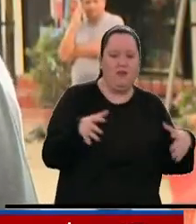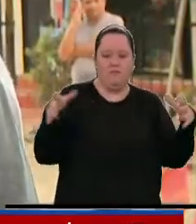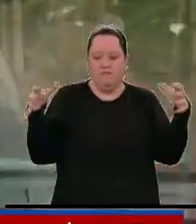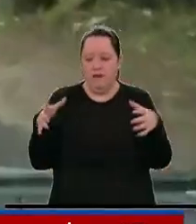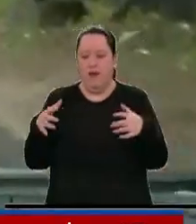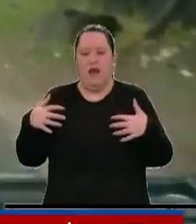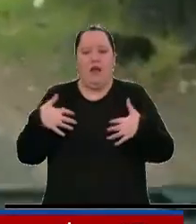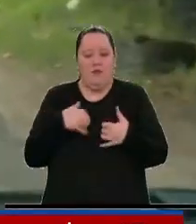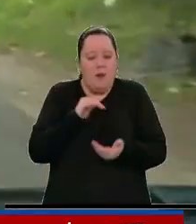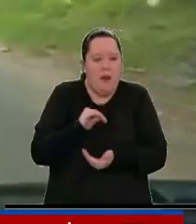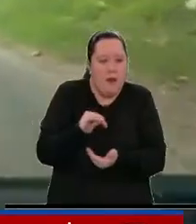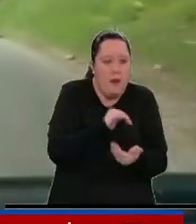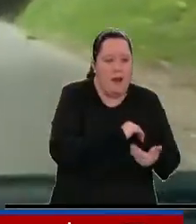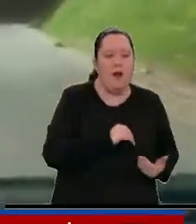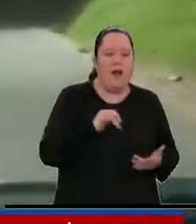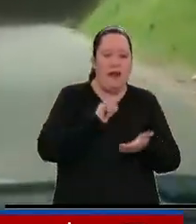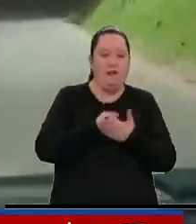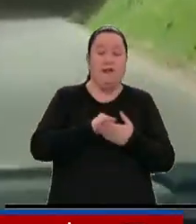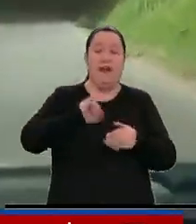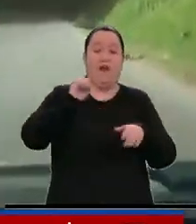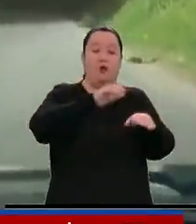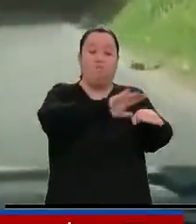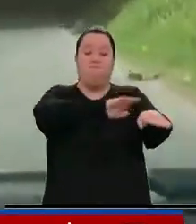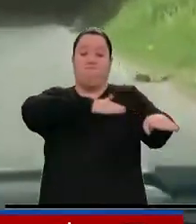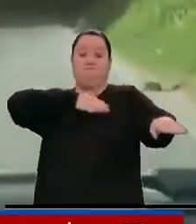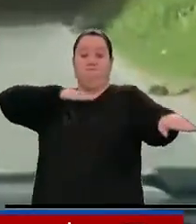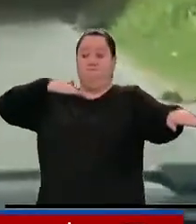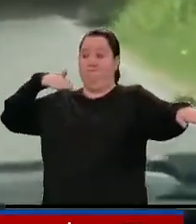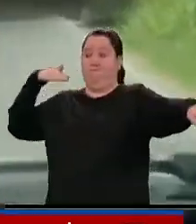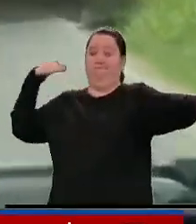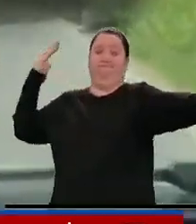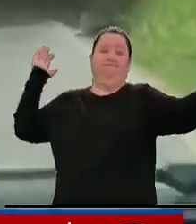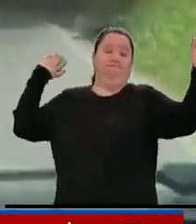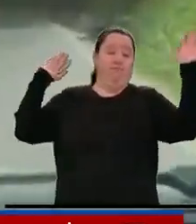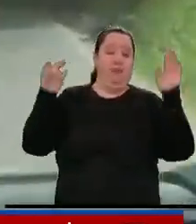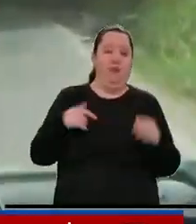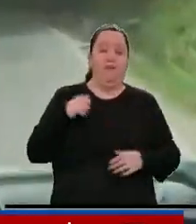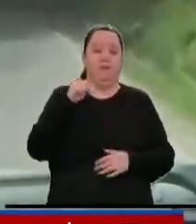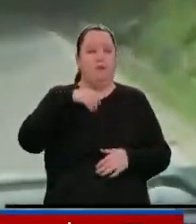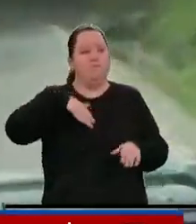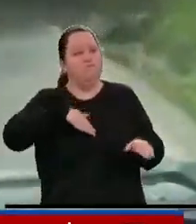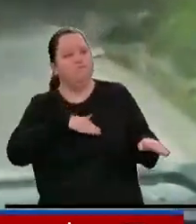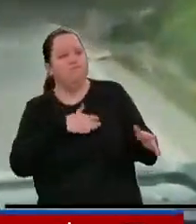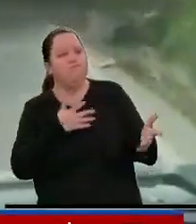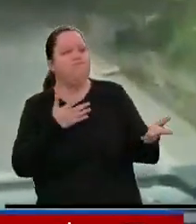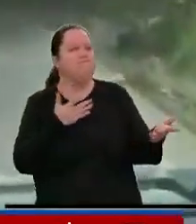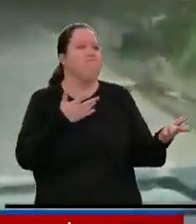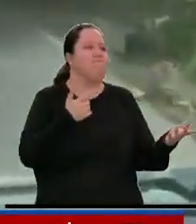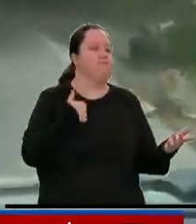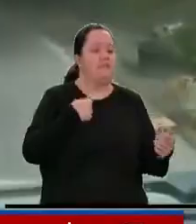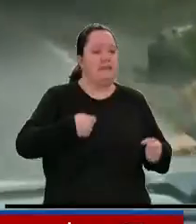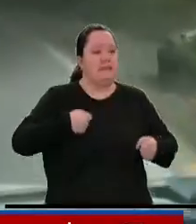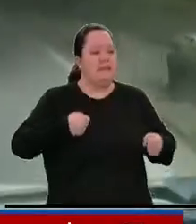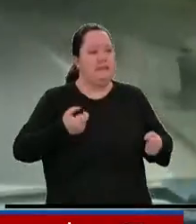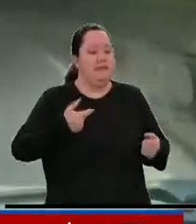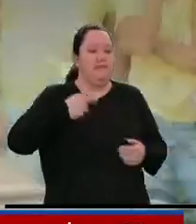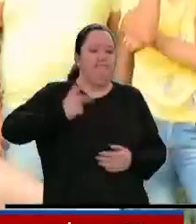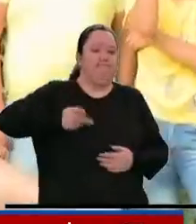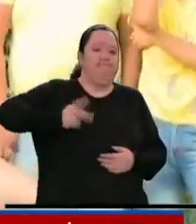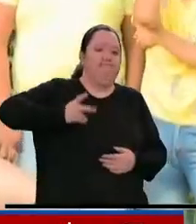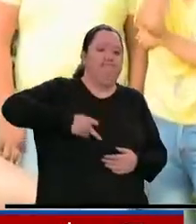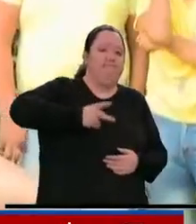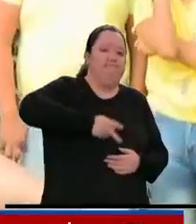animales. La fila de carros retenidos no tiene fin y los viajeros debieron tomar sus maletas y caminar.